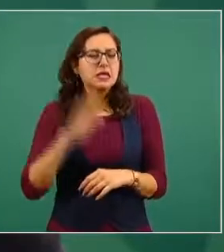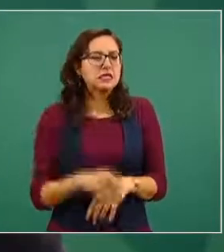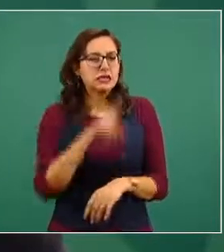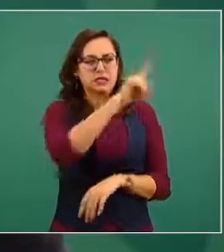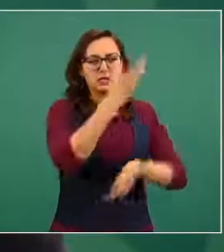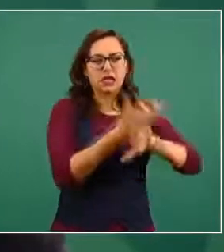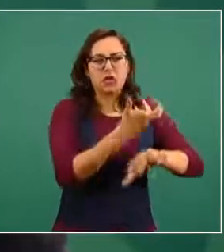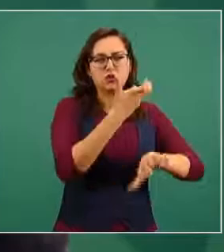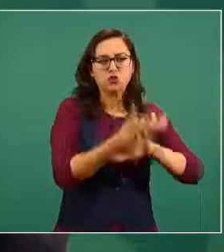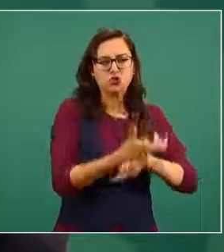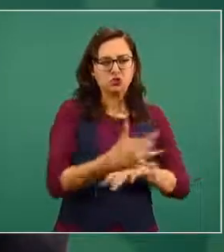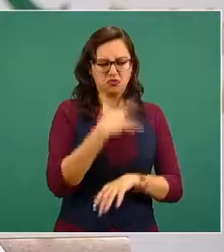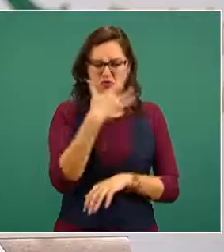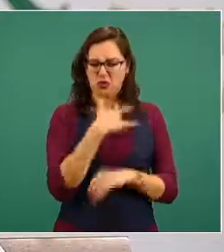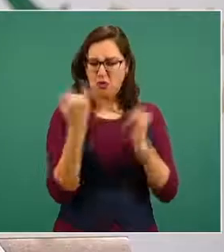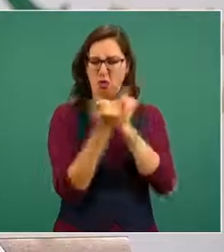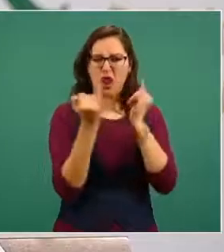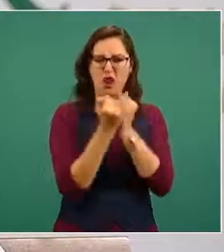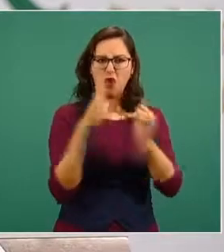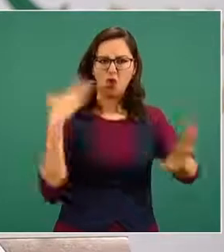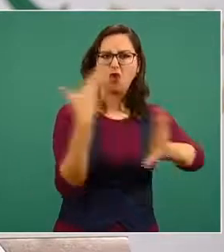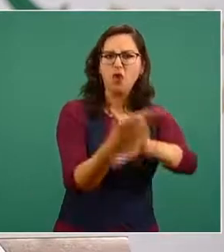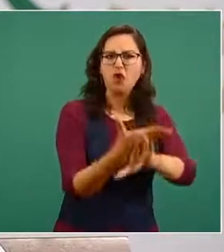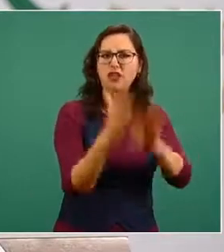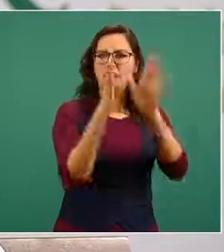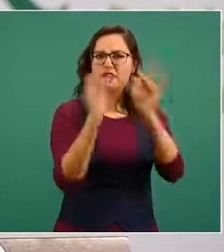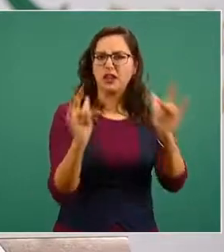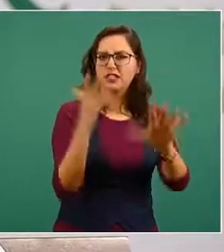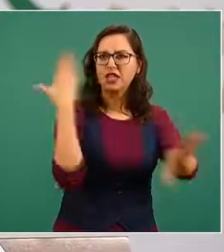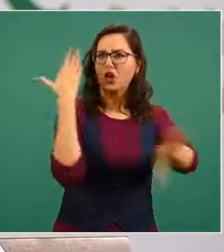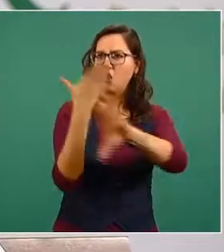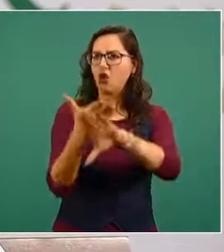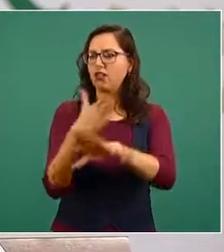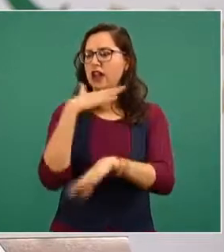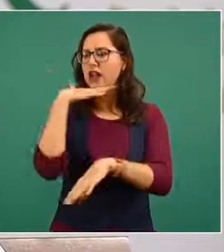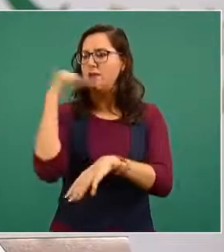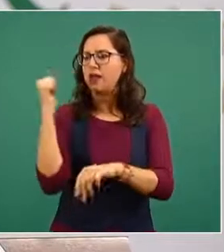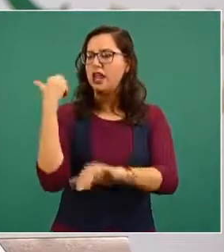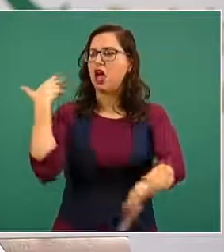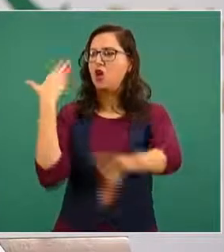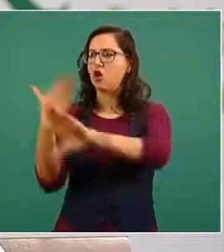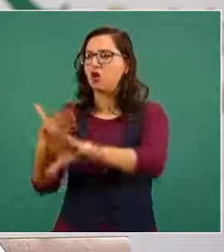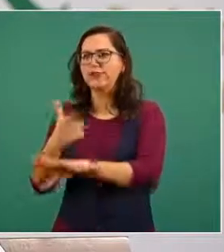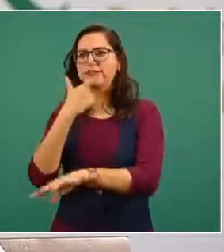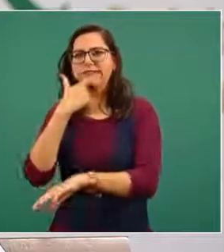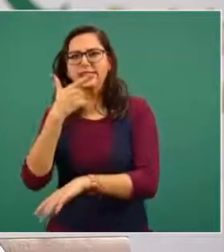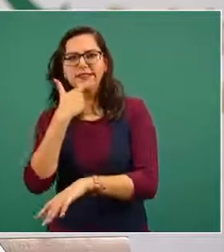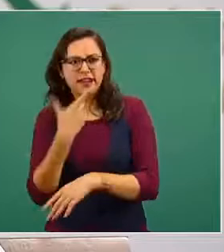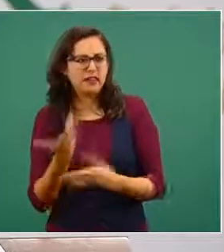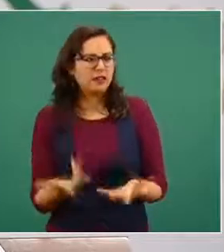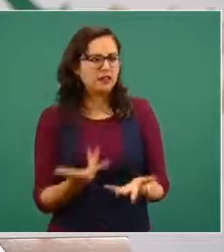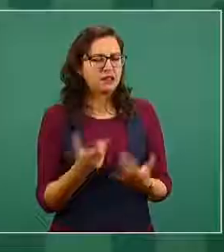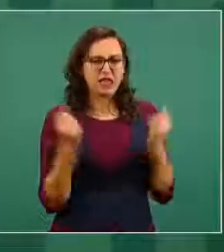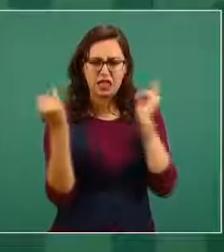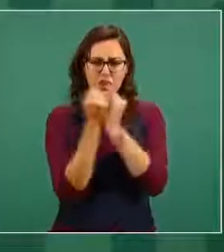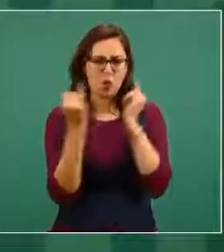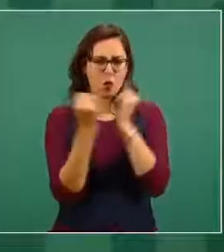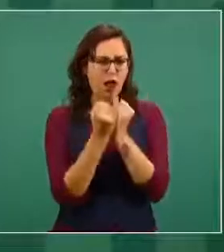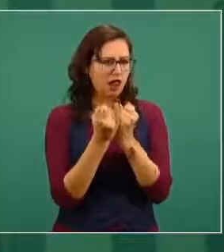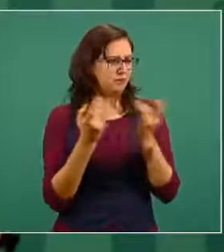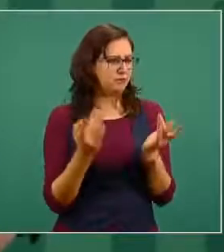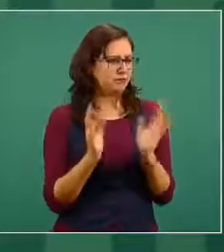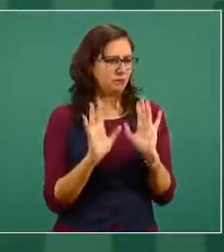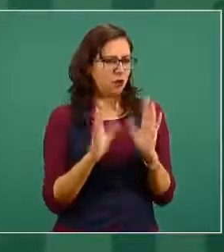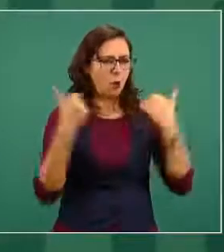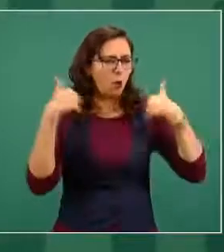o de Alemania o de Inglaterra que son sus aliados en la organización del Tratado del Atlántico Norte. Pues con más